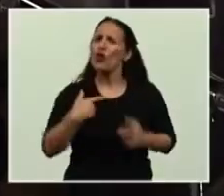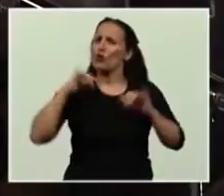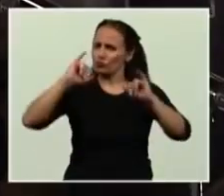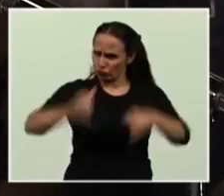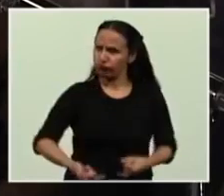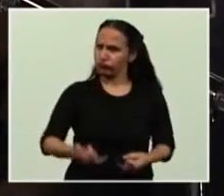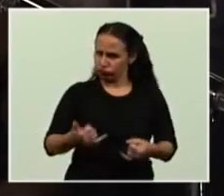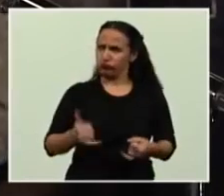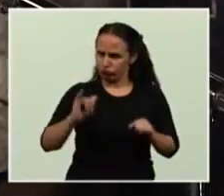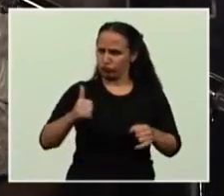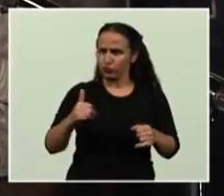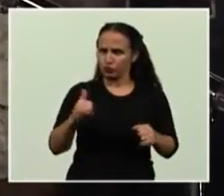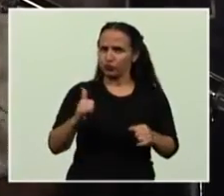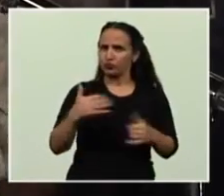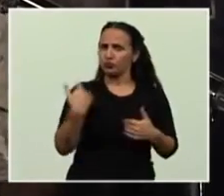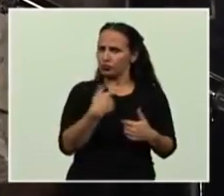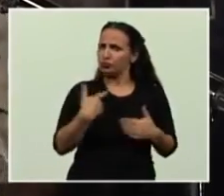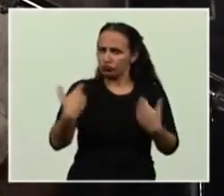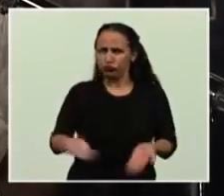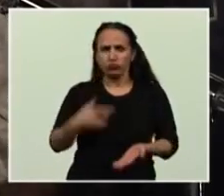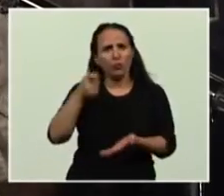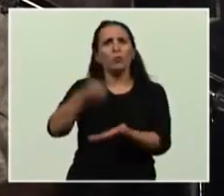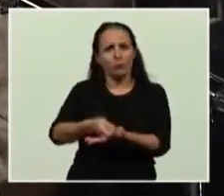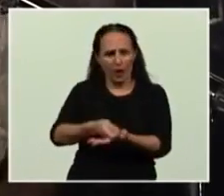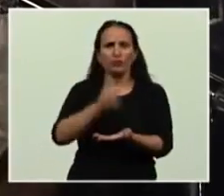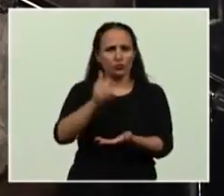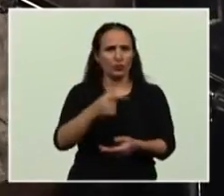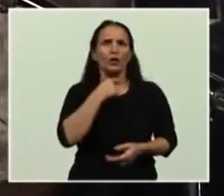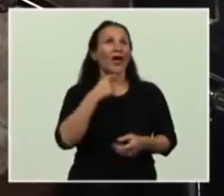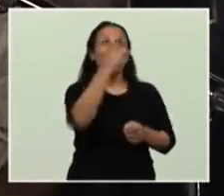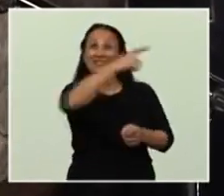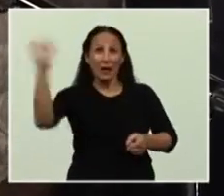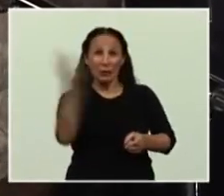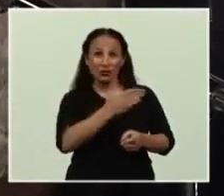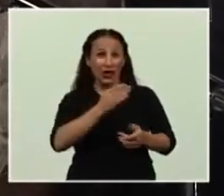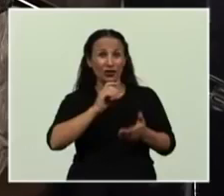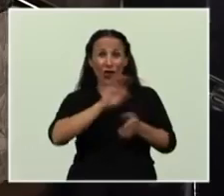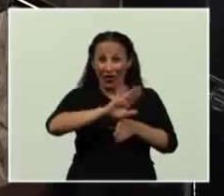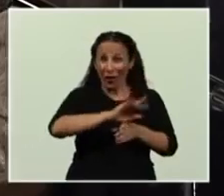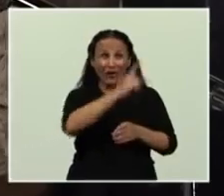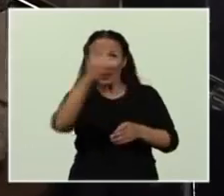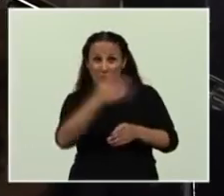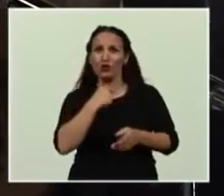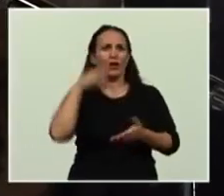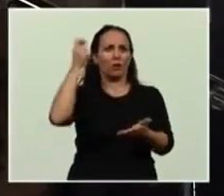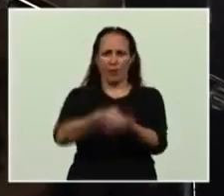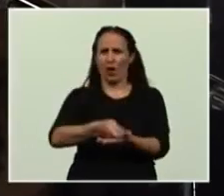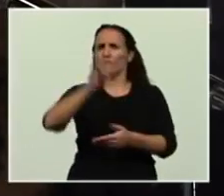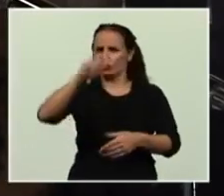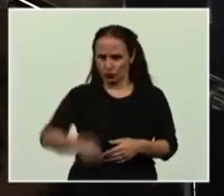a pagar al 100% de nuestros acreedores